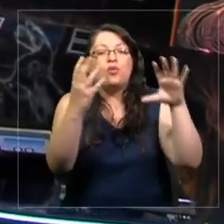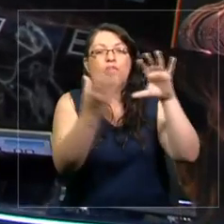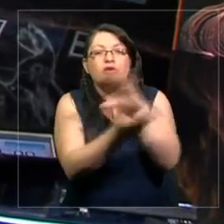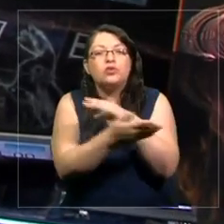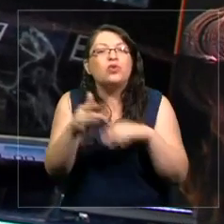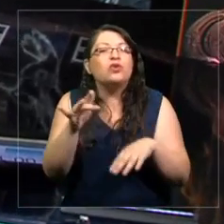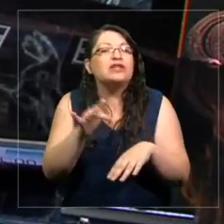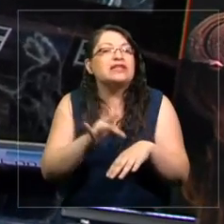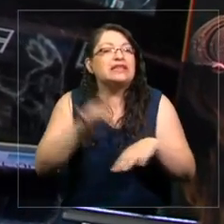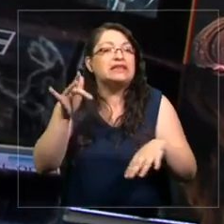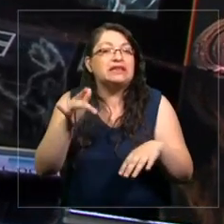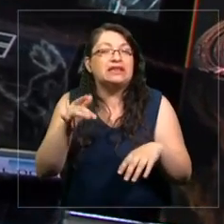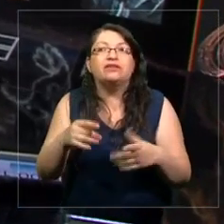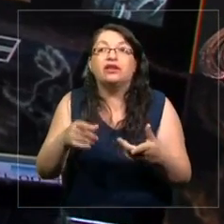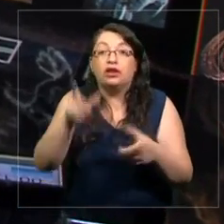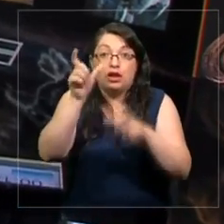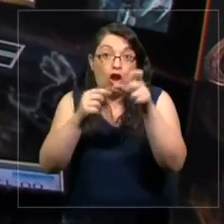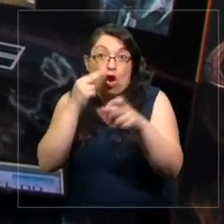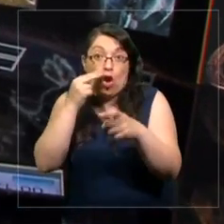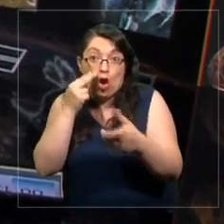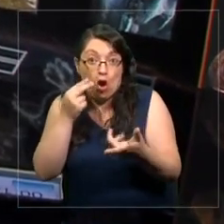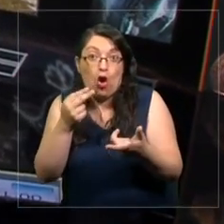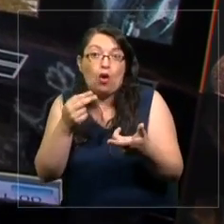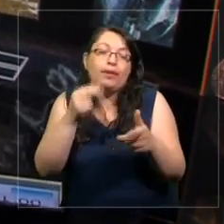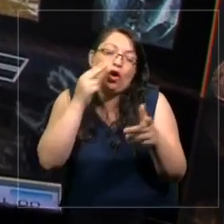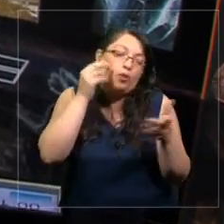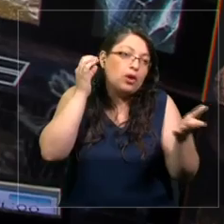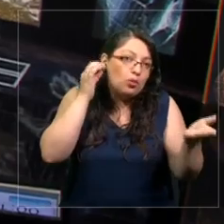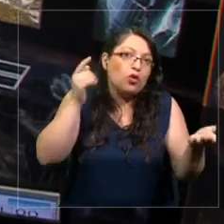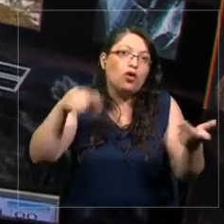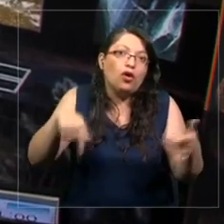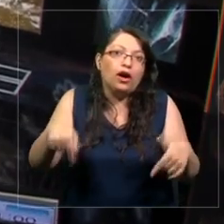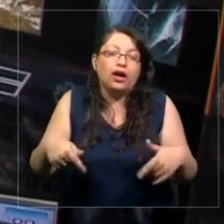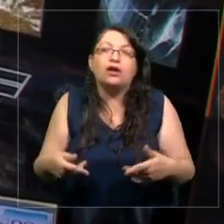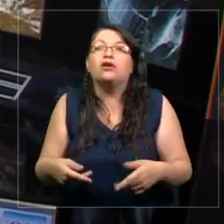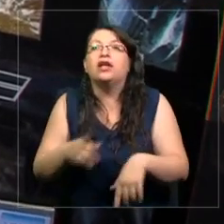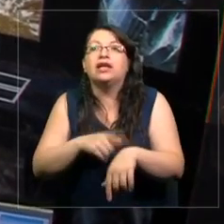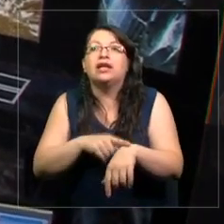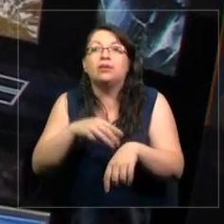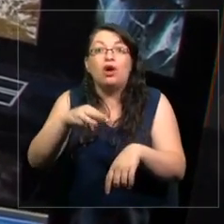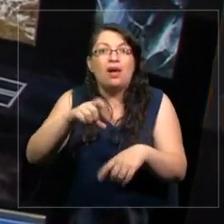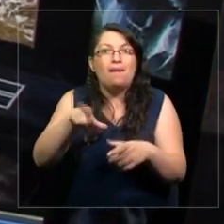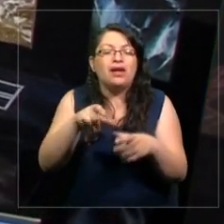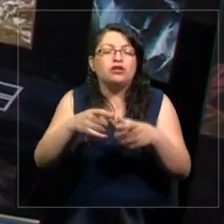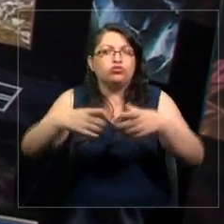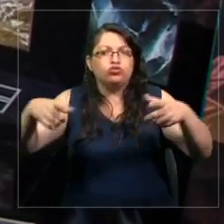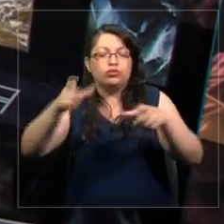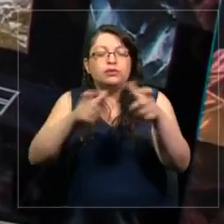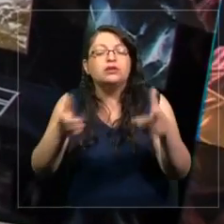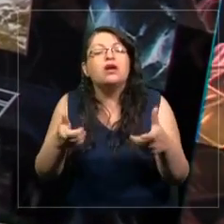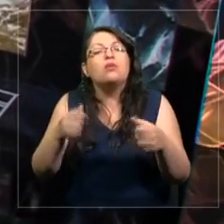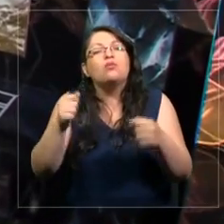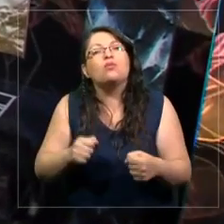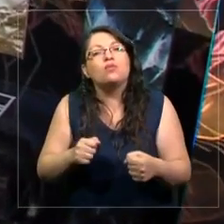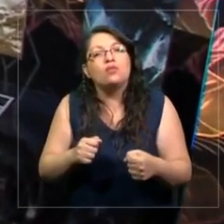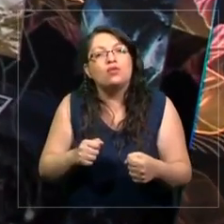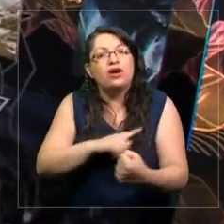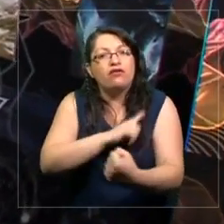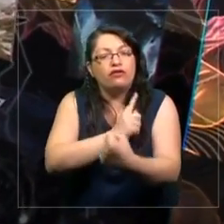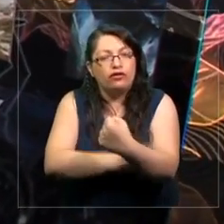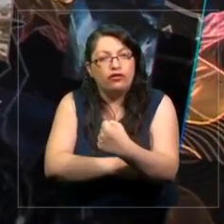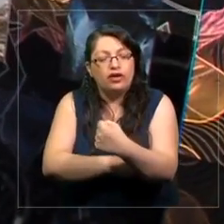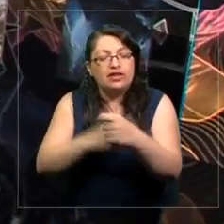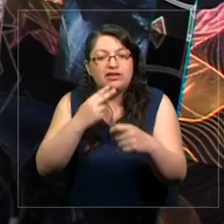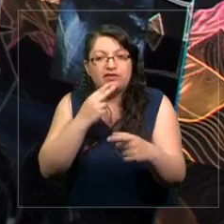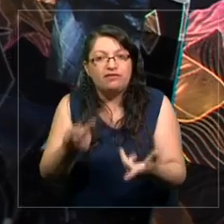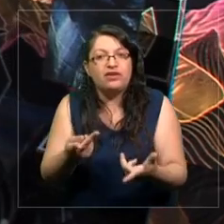el que los hombres de la era de las masas, es decir, nosotros, ¿cierto? Hombres y mujeres de la era de las masas, pueden afirmar su existencia como posibles sujetos